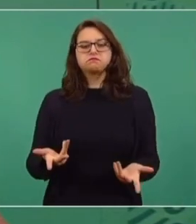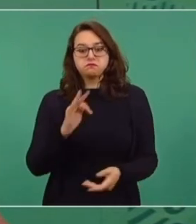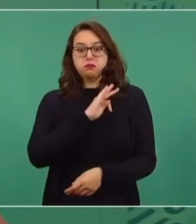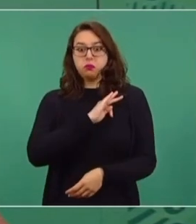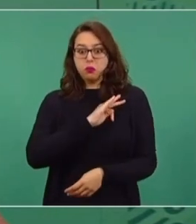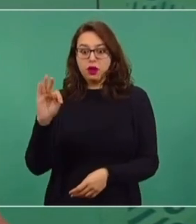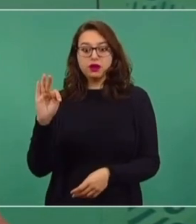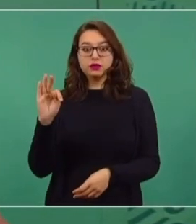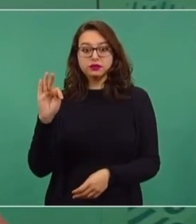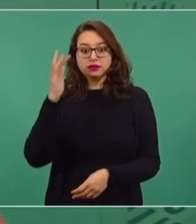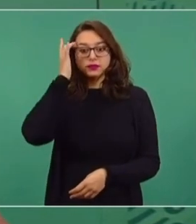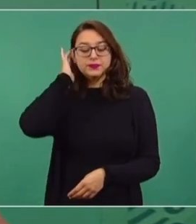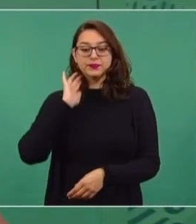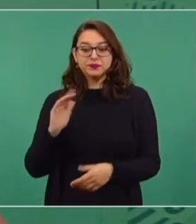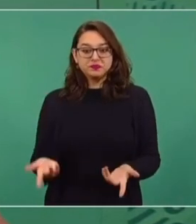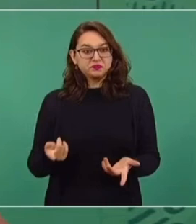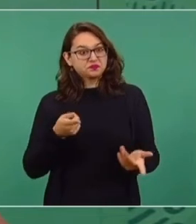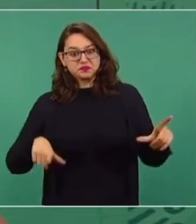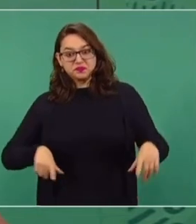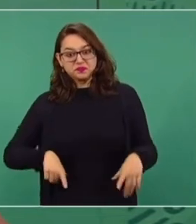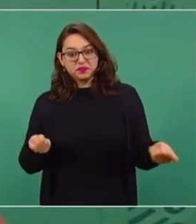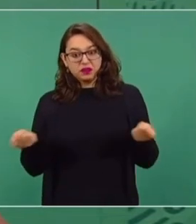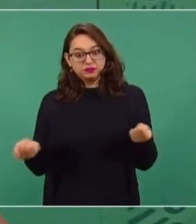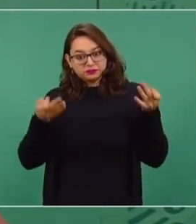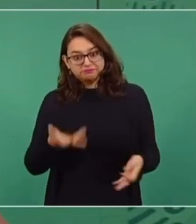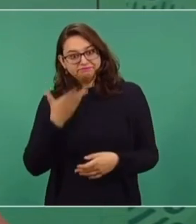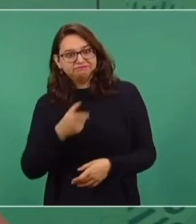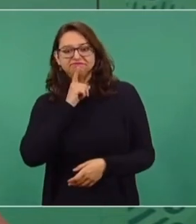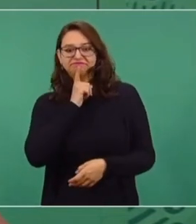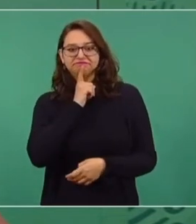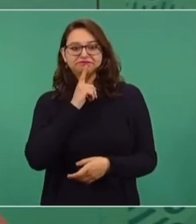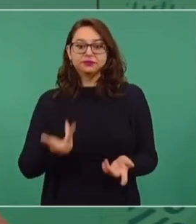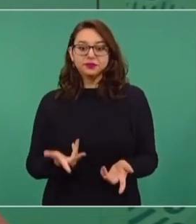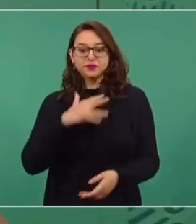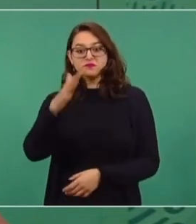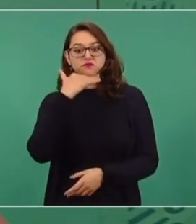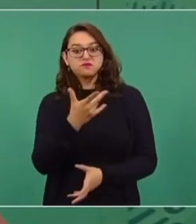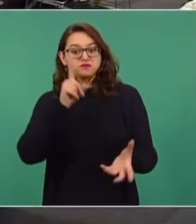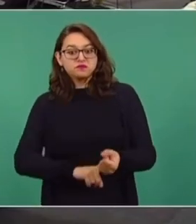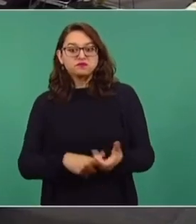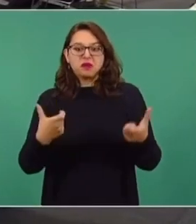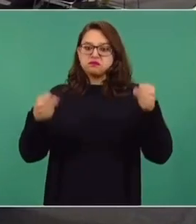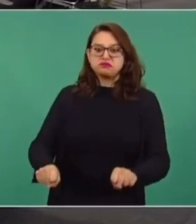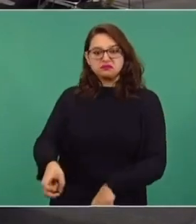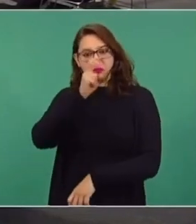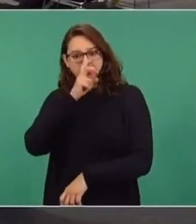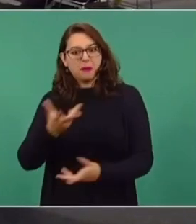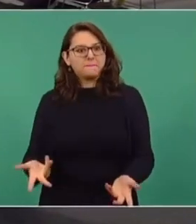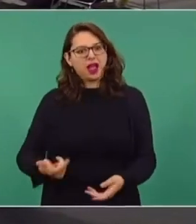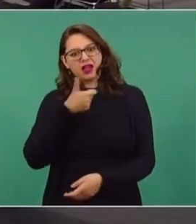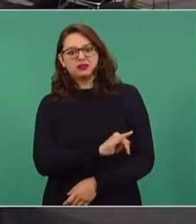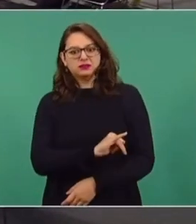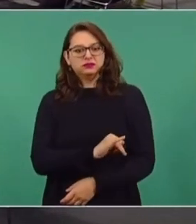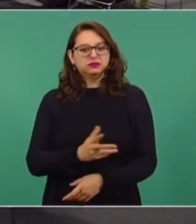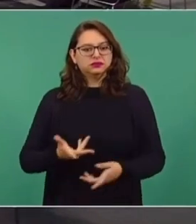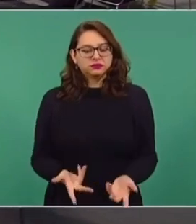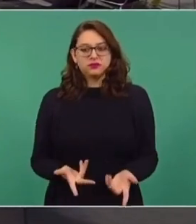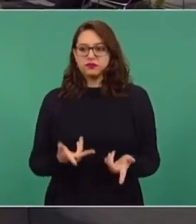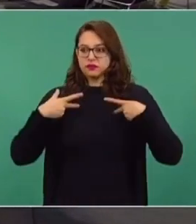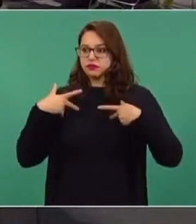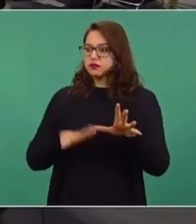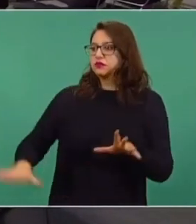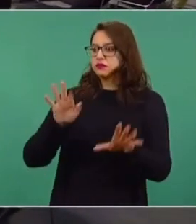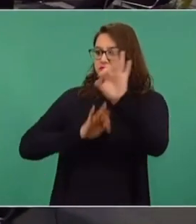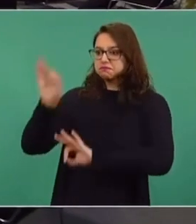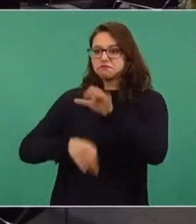mal, si no está gobernando bien, si impera la corrupción, el autoritarismo, si no se atiende al